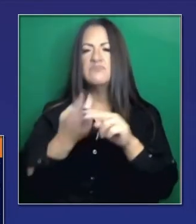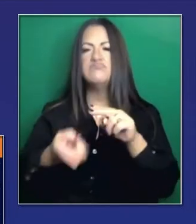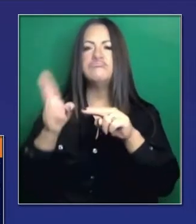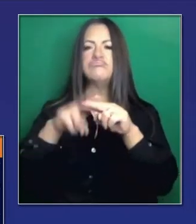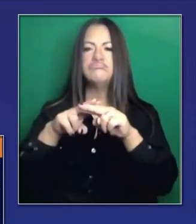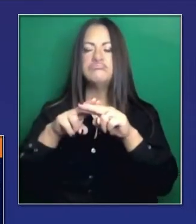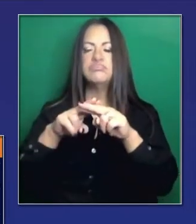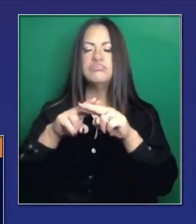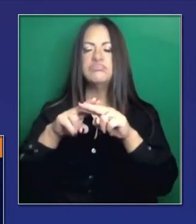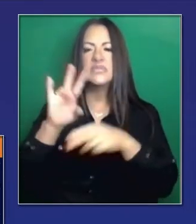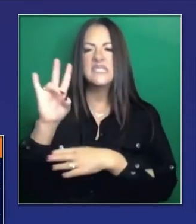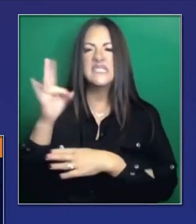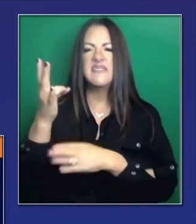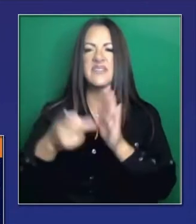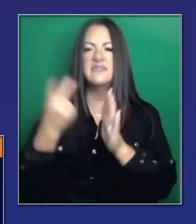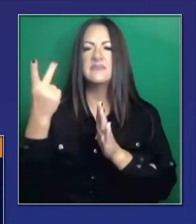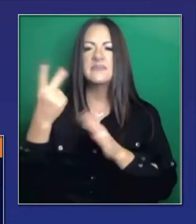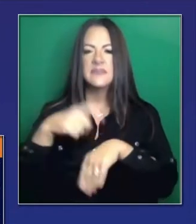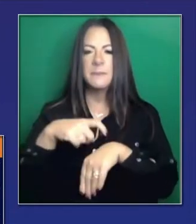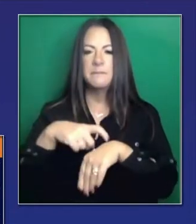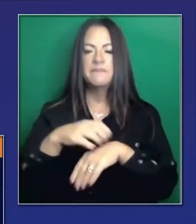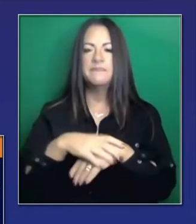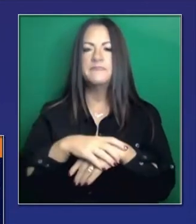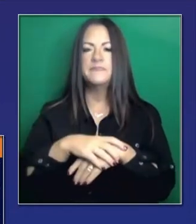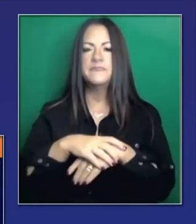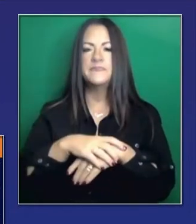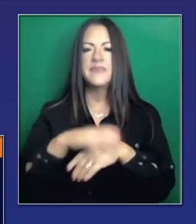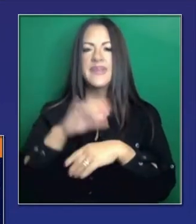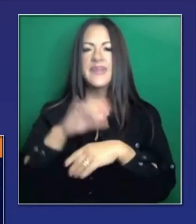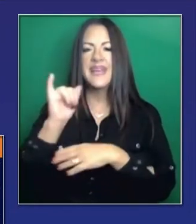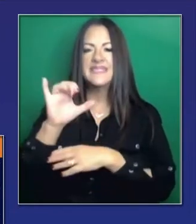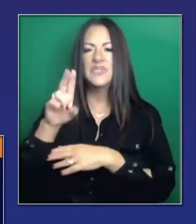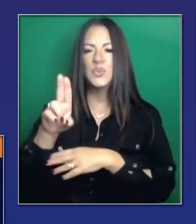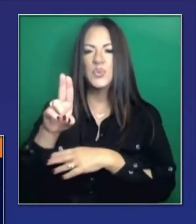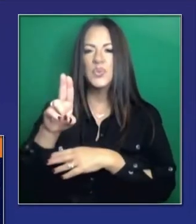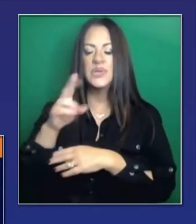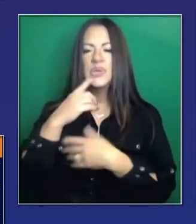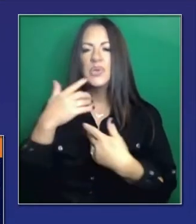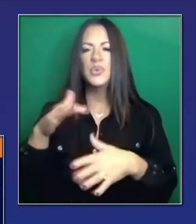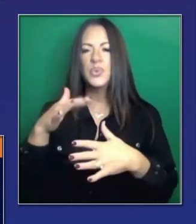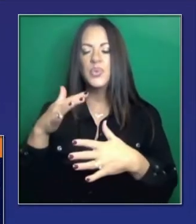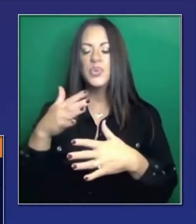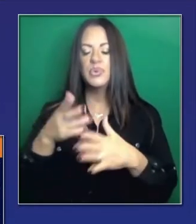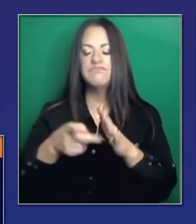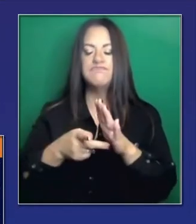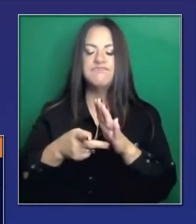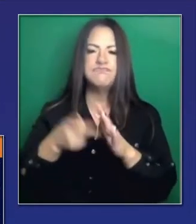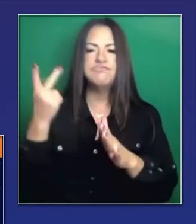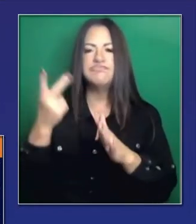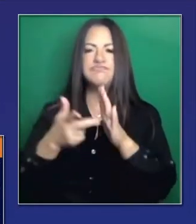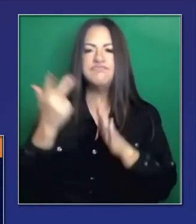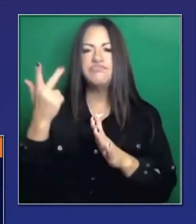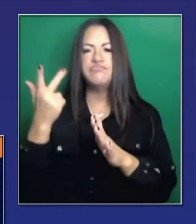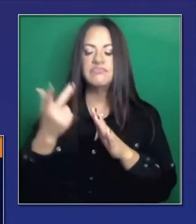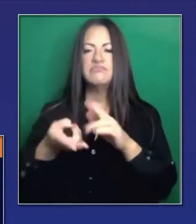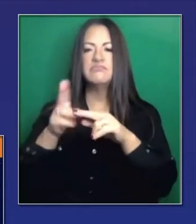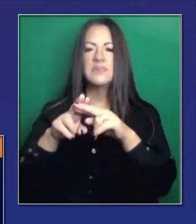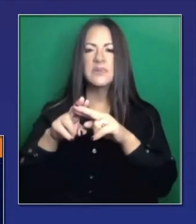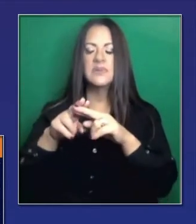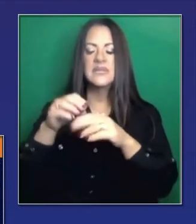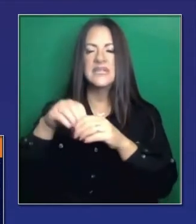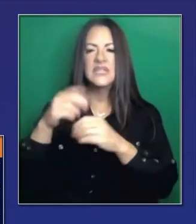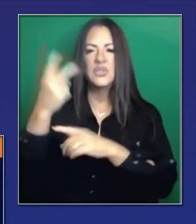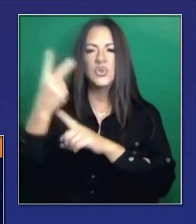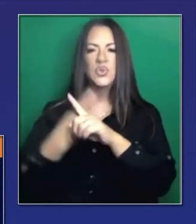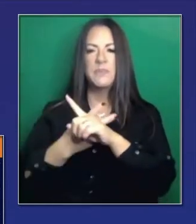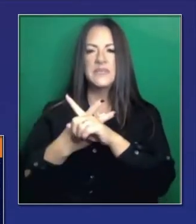cuidados intensivos, siete veces en dos meses. Y esto demuestra lo que puede suceder en un periodo de